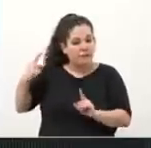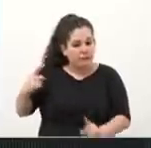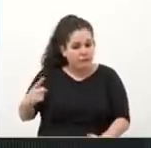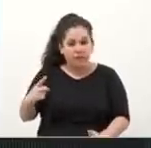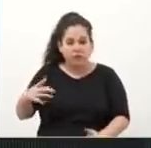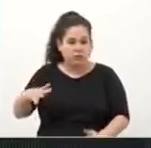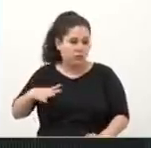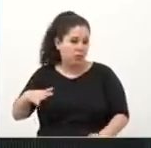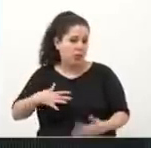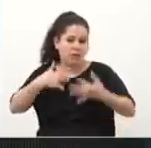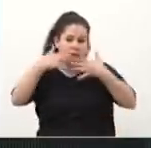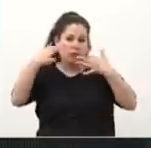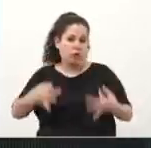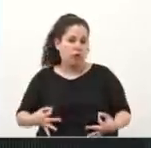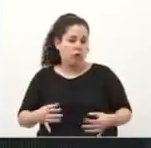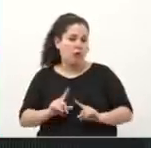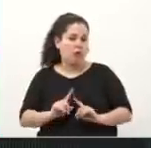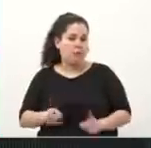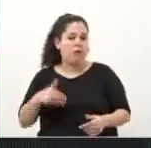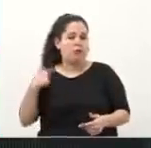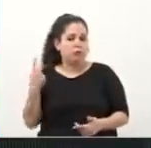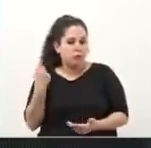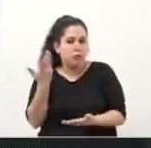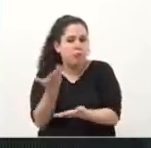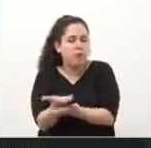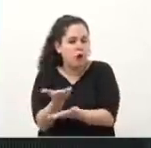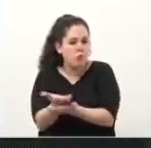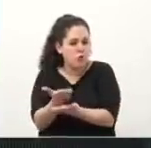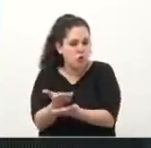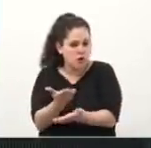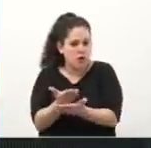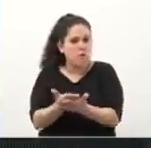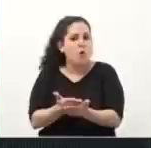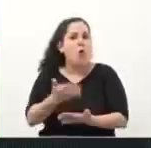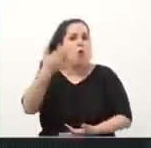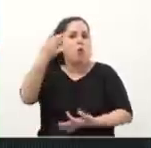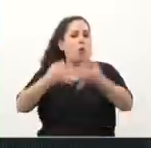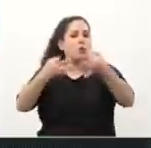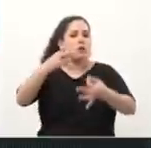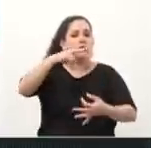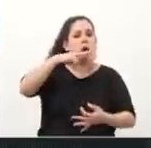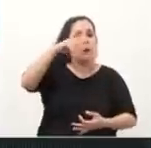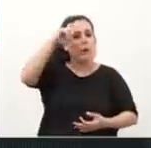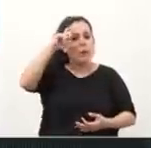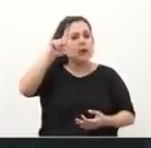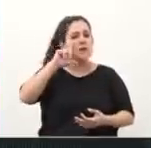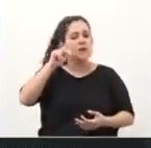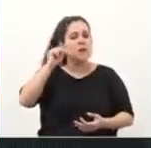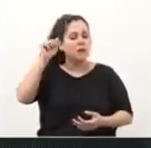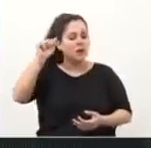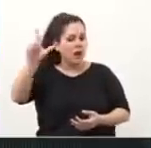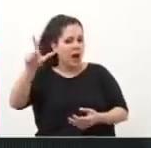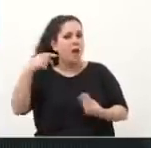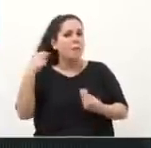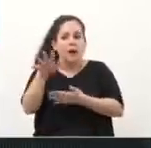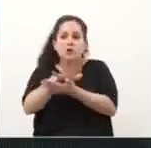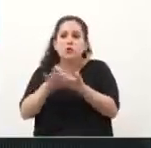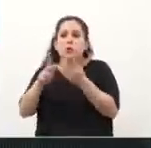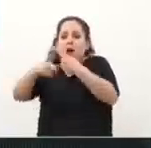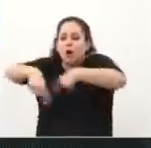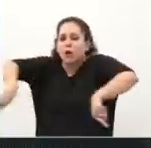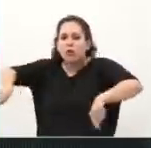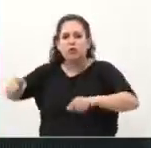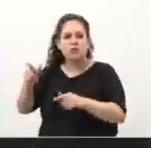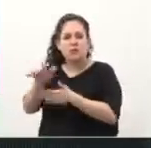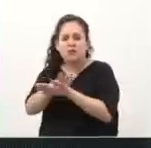la crearon. Nosotros proponemos crear esa justicia vecinal como un fuero que permita resolver esas disputas menores, ampliando también la